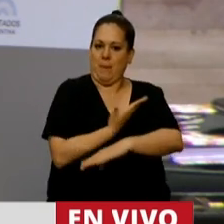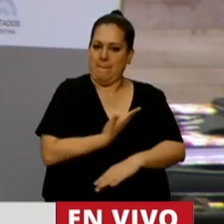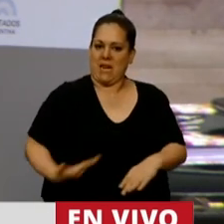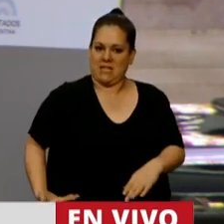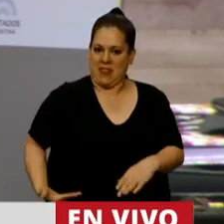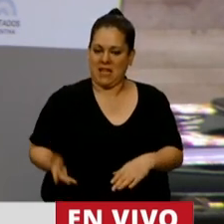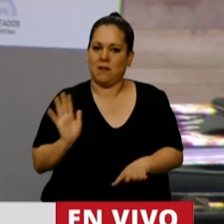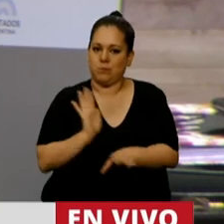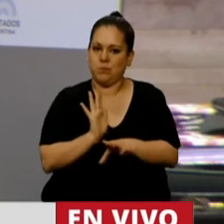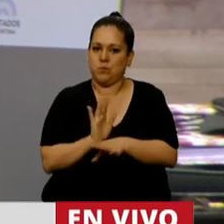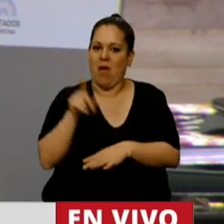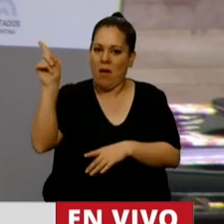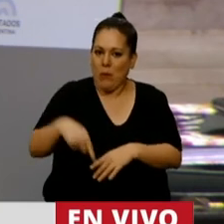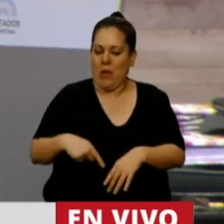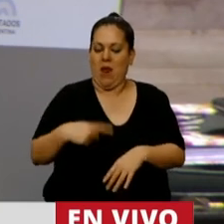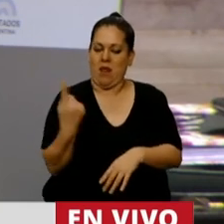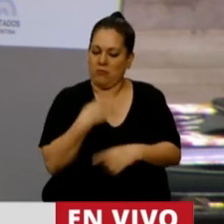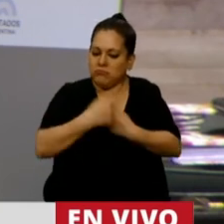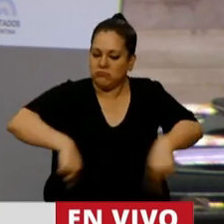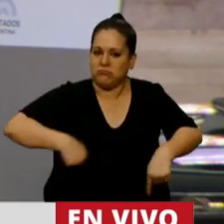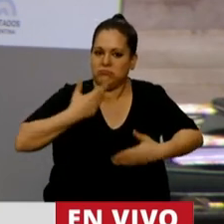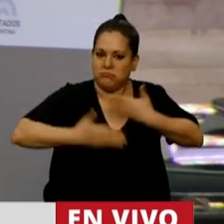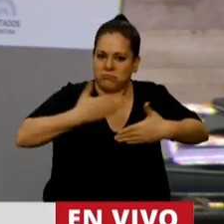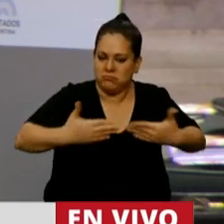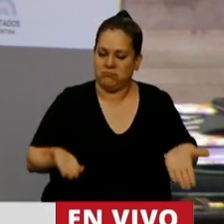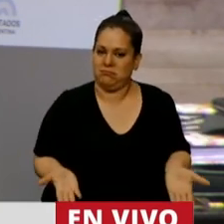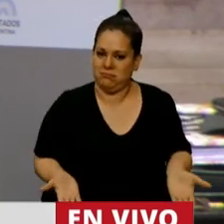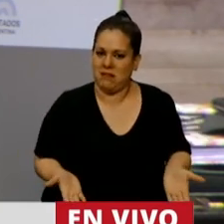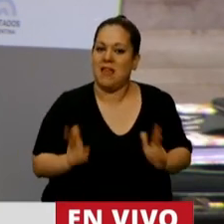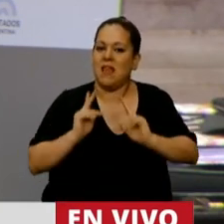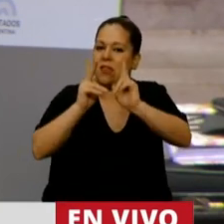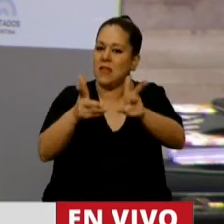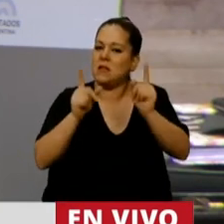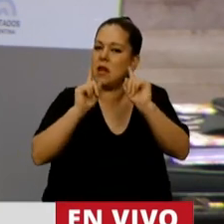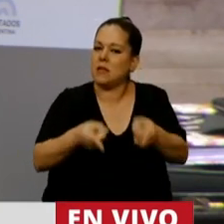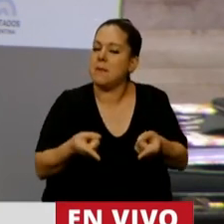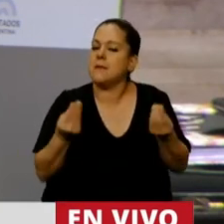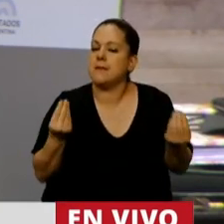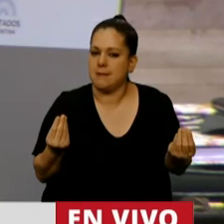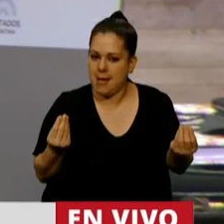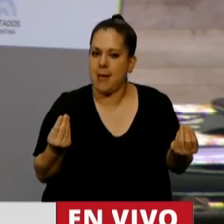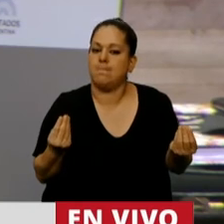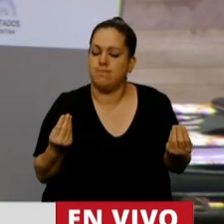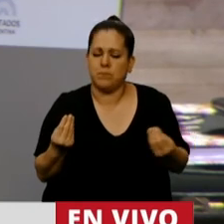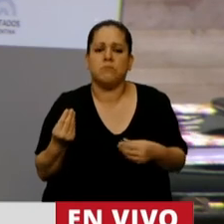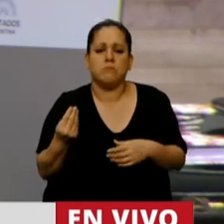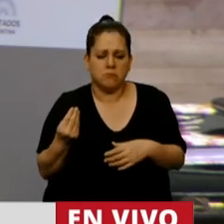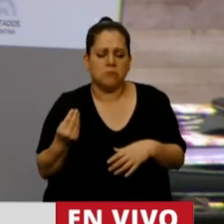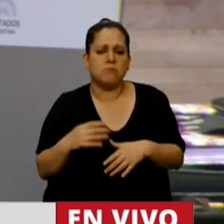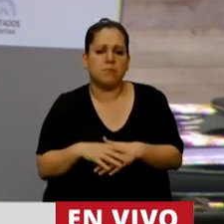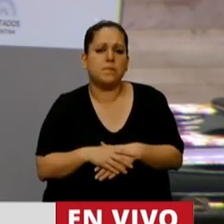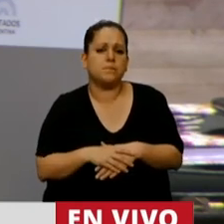ver con los destinos de nuestro país. Y decirles que, si bien se han escuchado